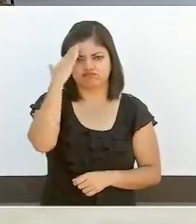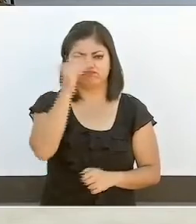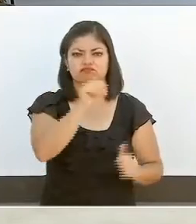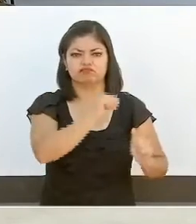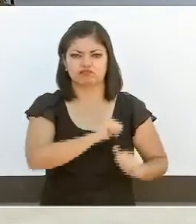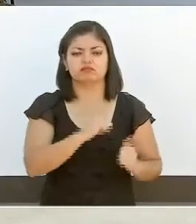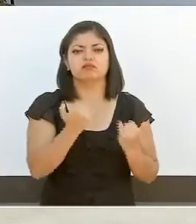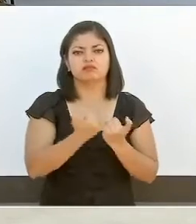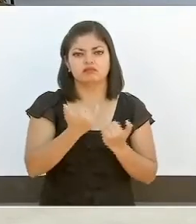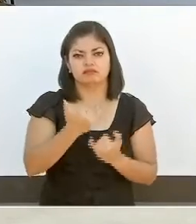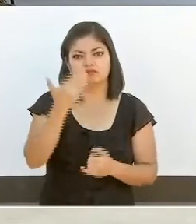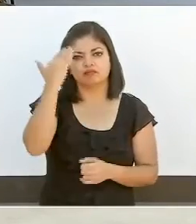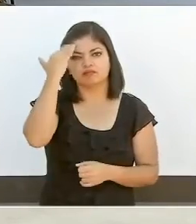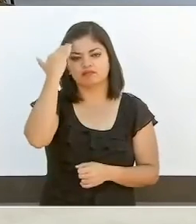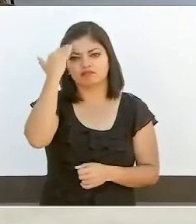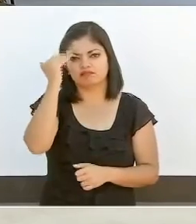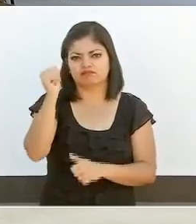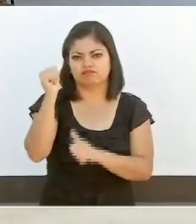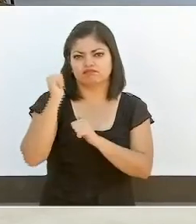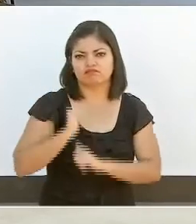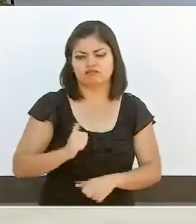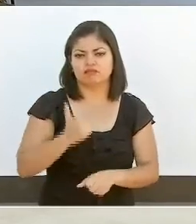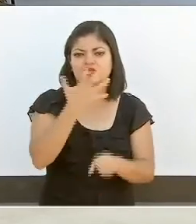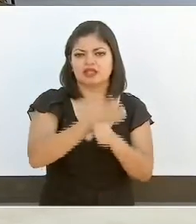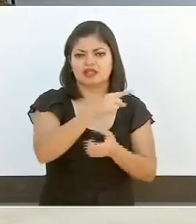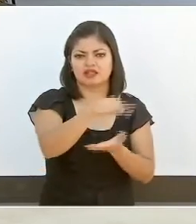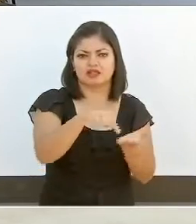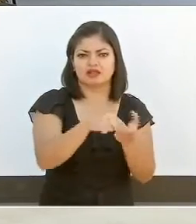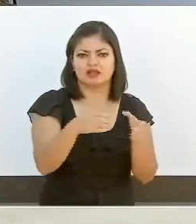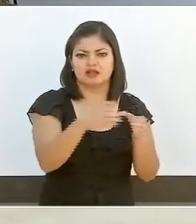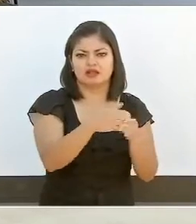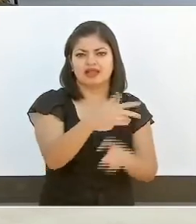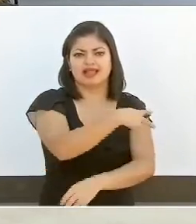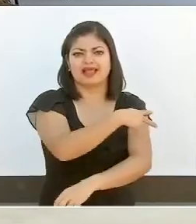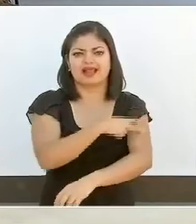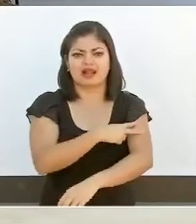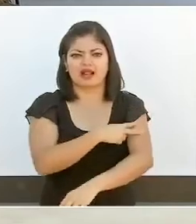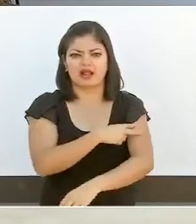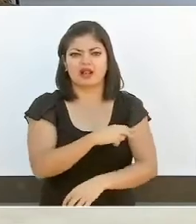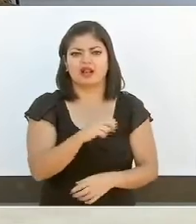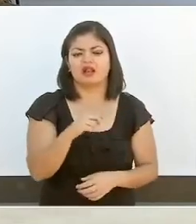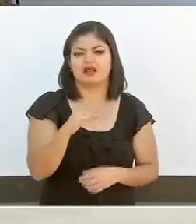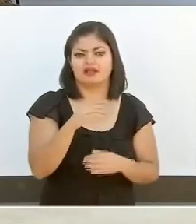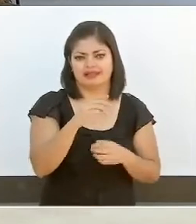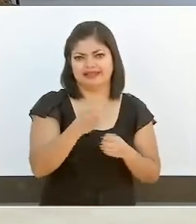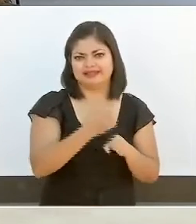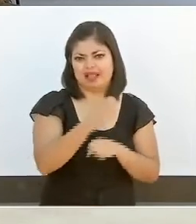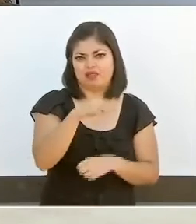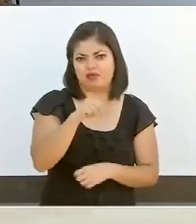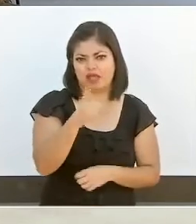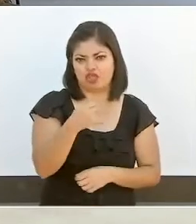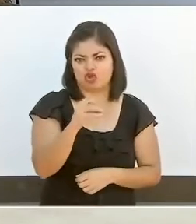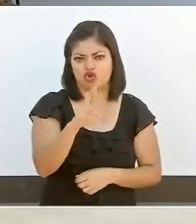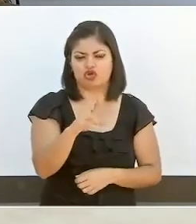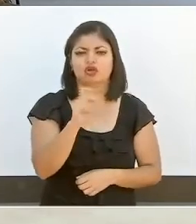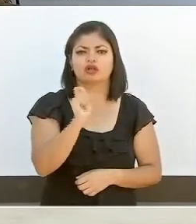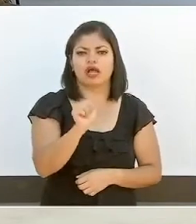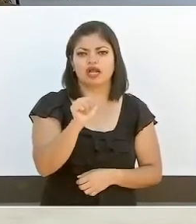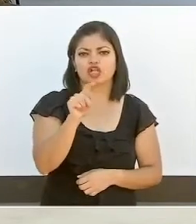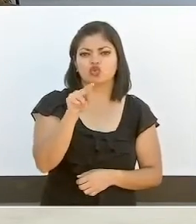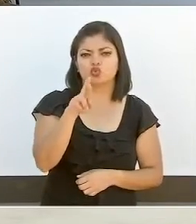el comandante de la quinta región militar, el general de división diplomado de Estado Mayor, Arturo Trinidad González.